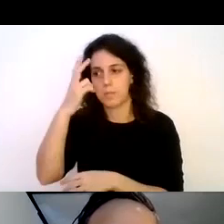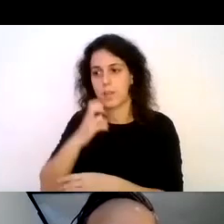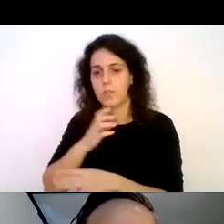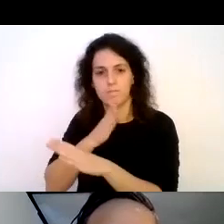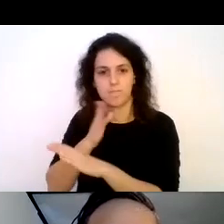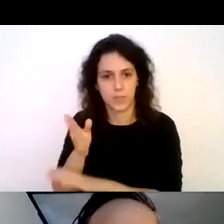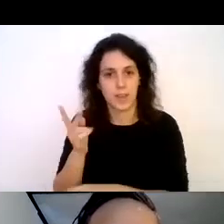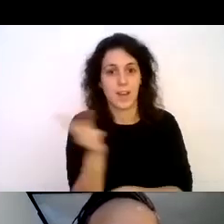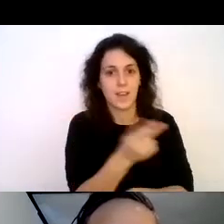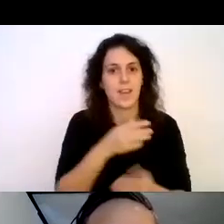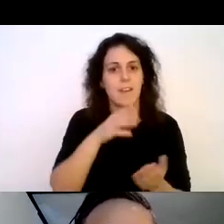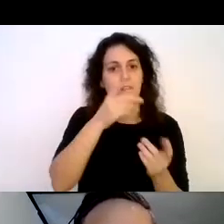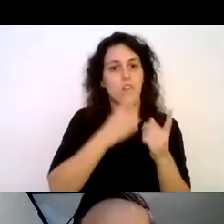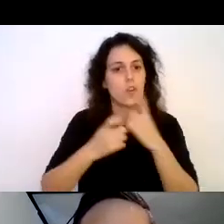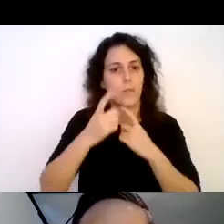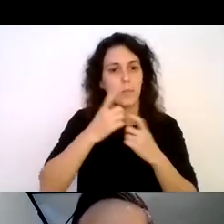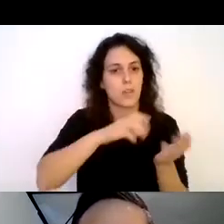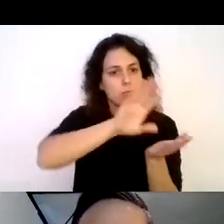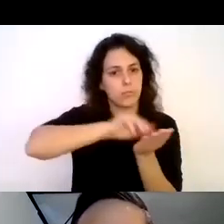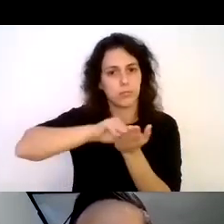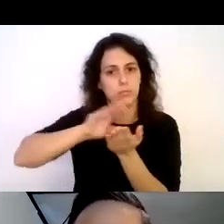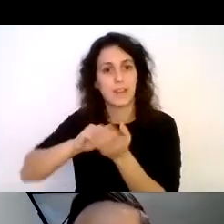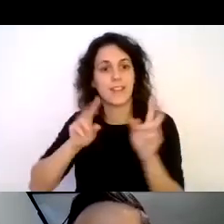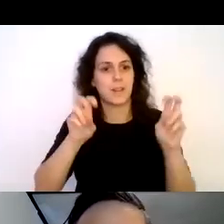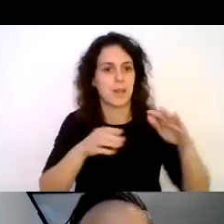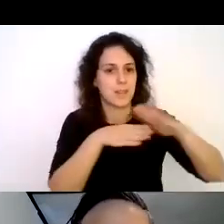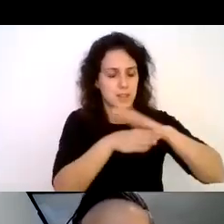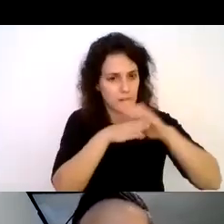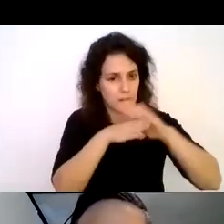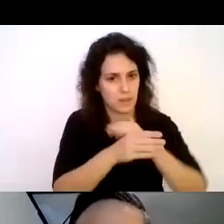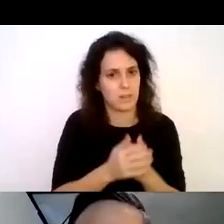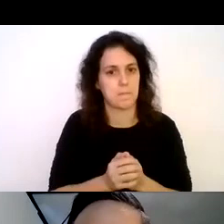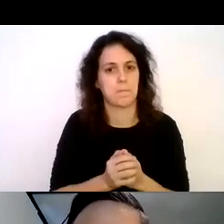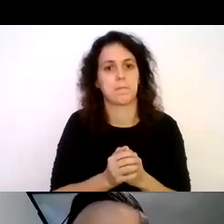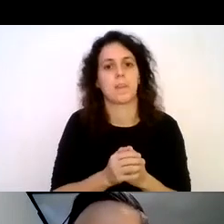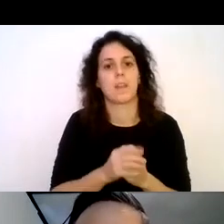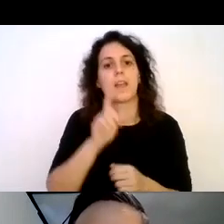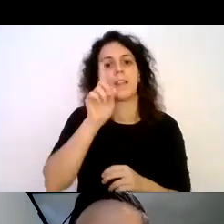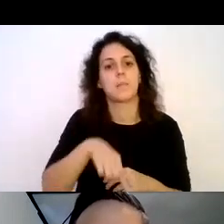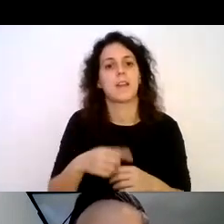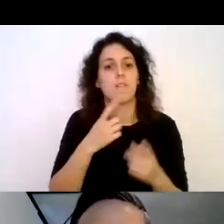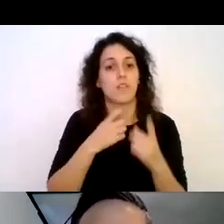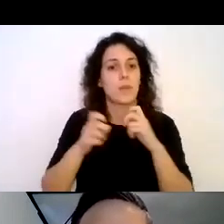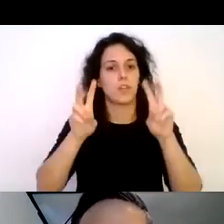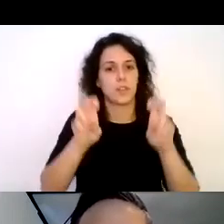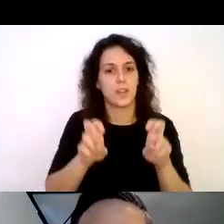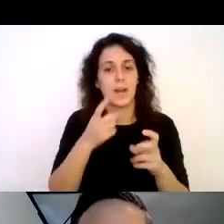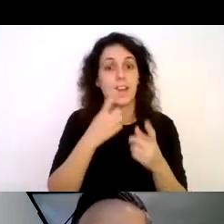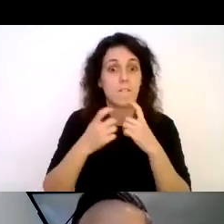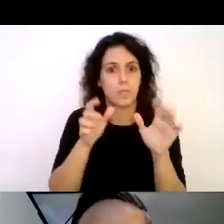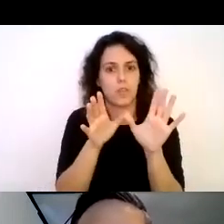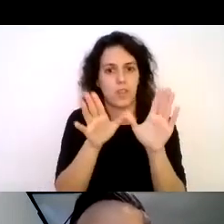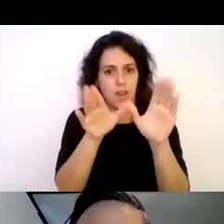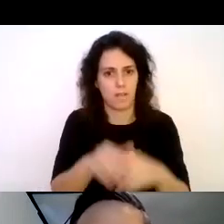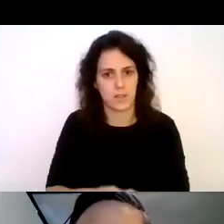información sobre lo que necesitan respecto a accesibilidad, lo que necesitan respecto a información de aves,